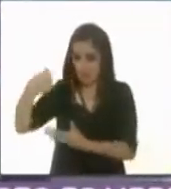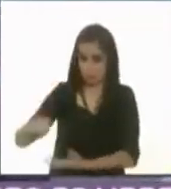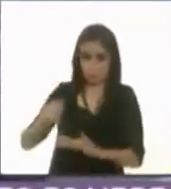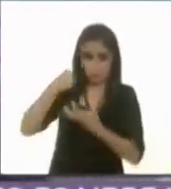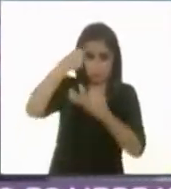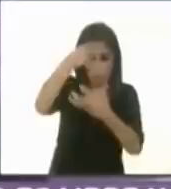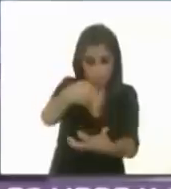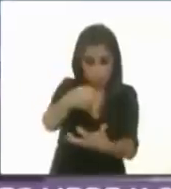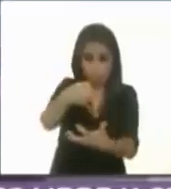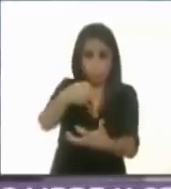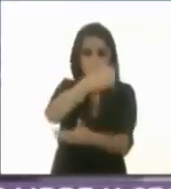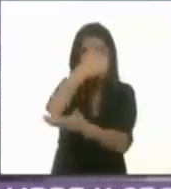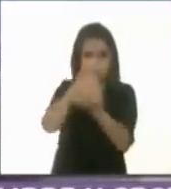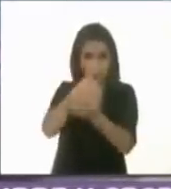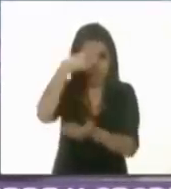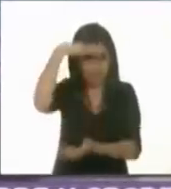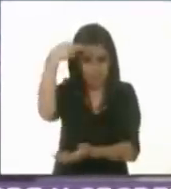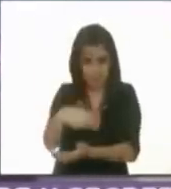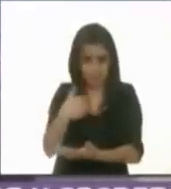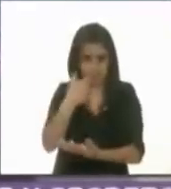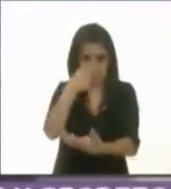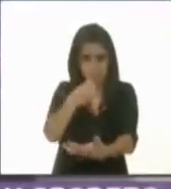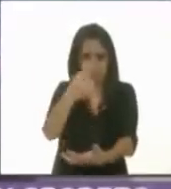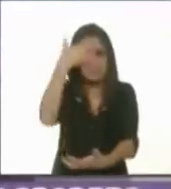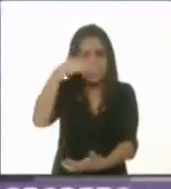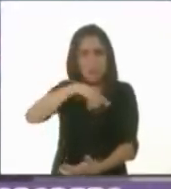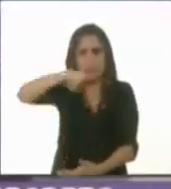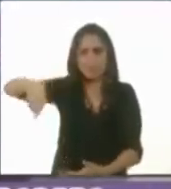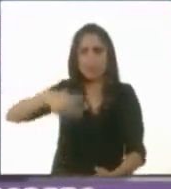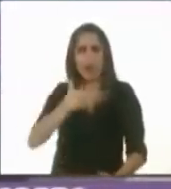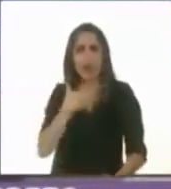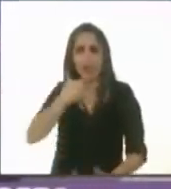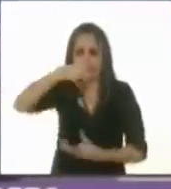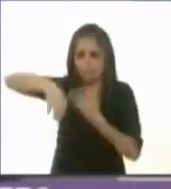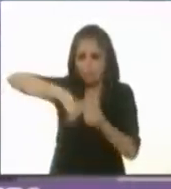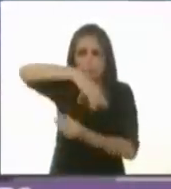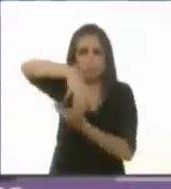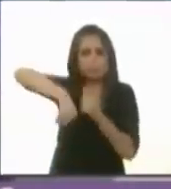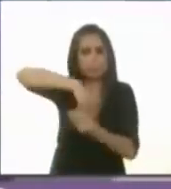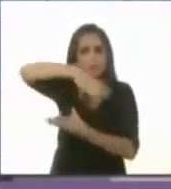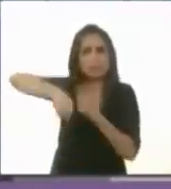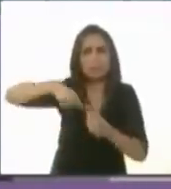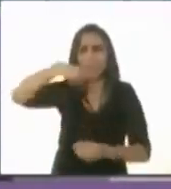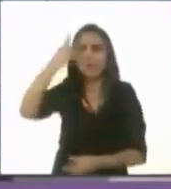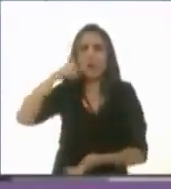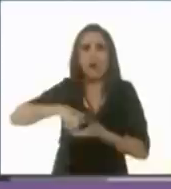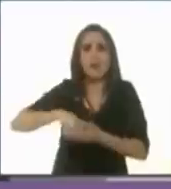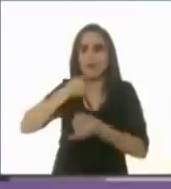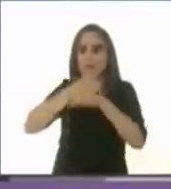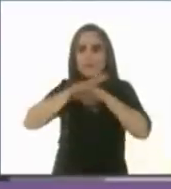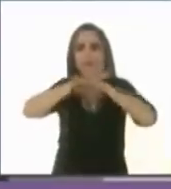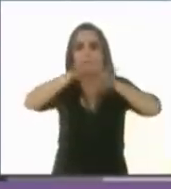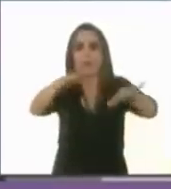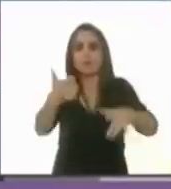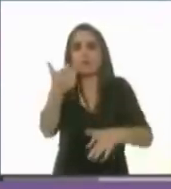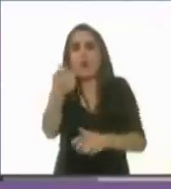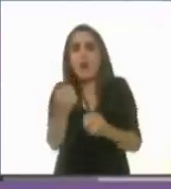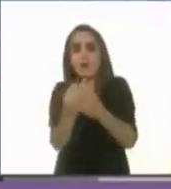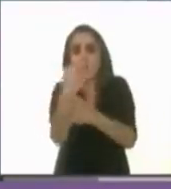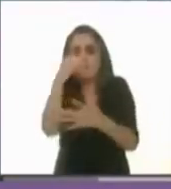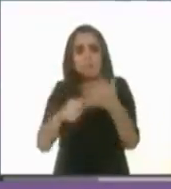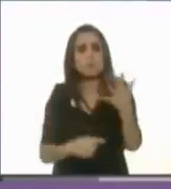Ciudad de México. Sabemos que tenemos autogenerados y que nadie nos da la información. Es necesario que tú